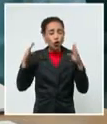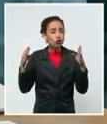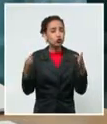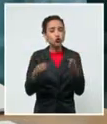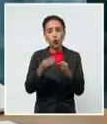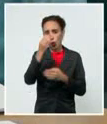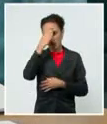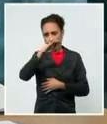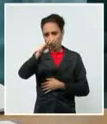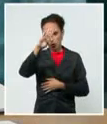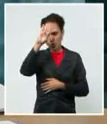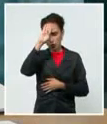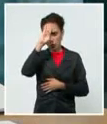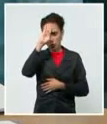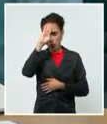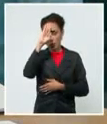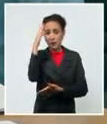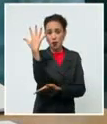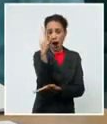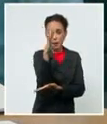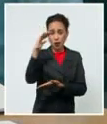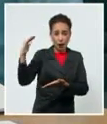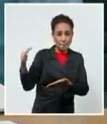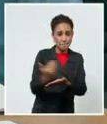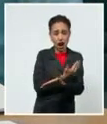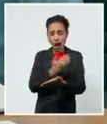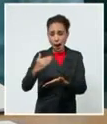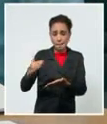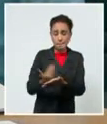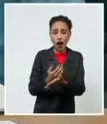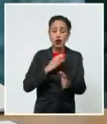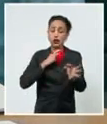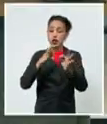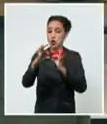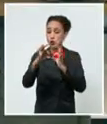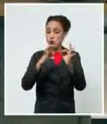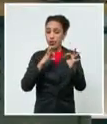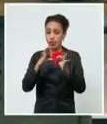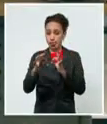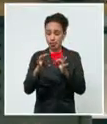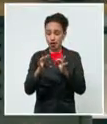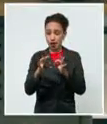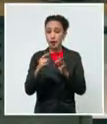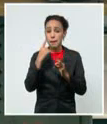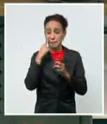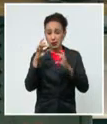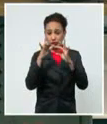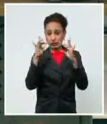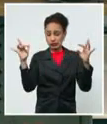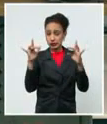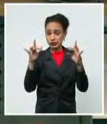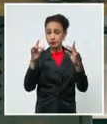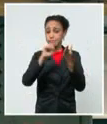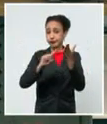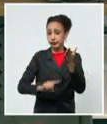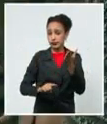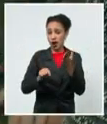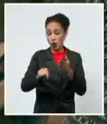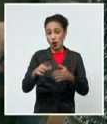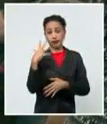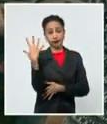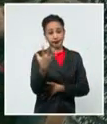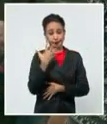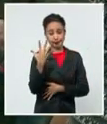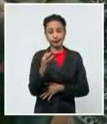para podar y preservar las líneas ante la temporada ciclónica. El comandante de la Revolución,